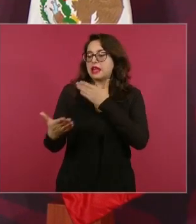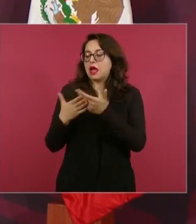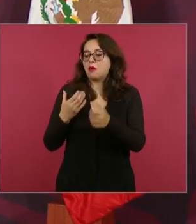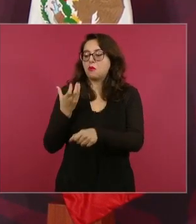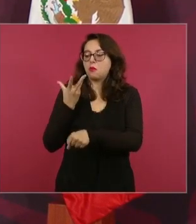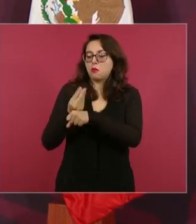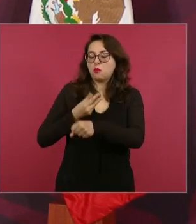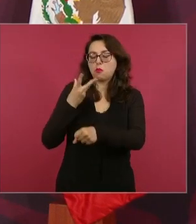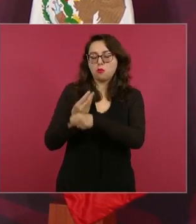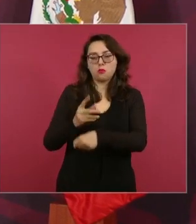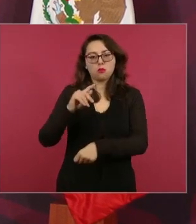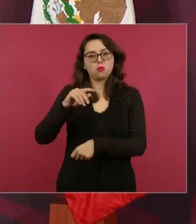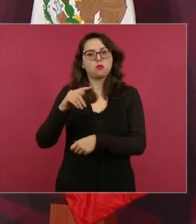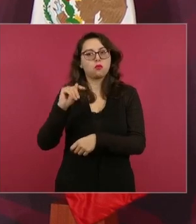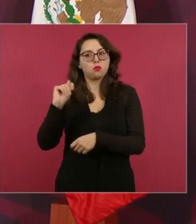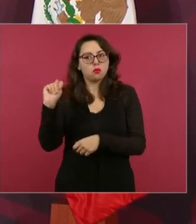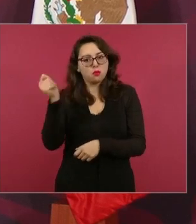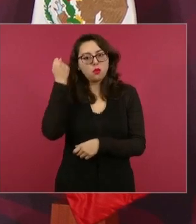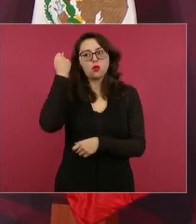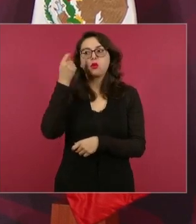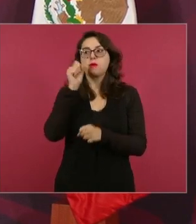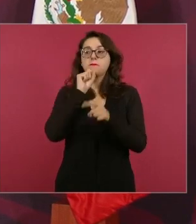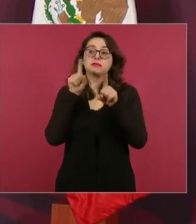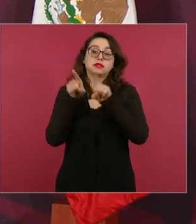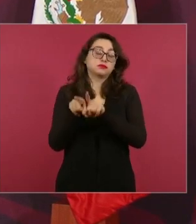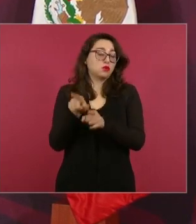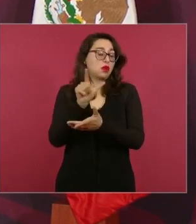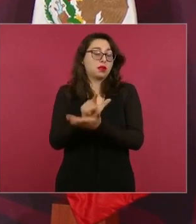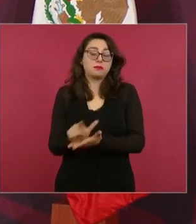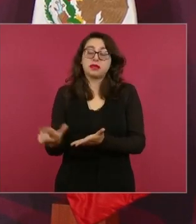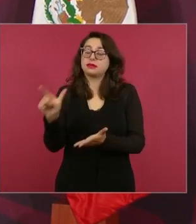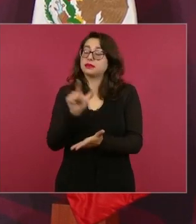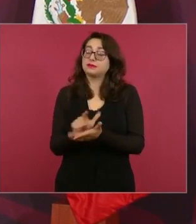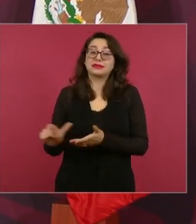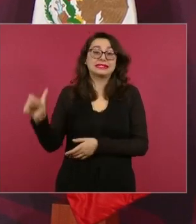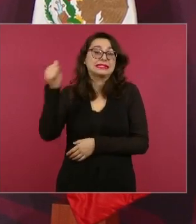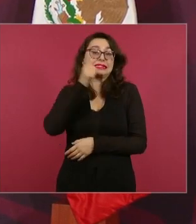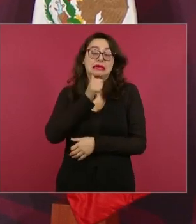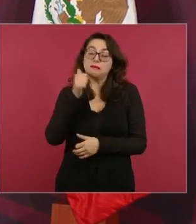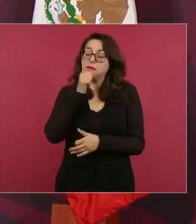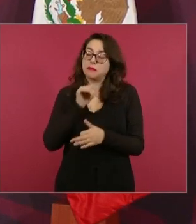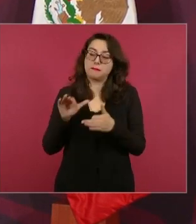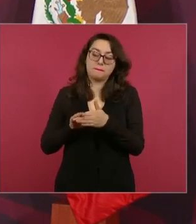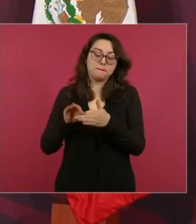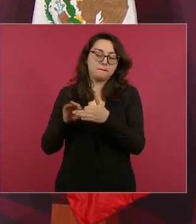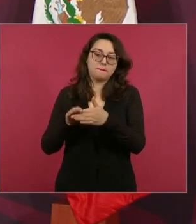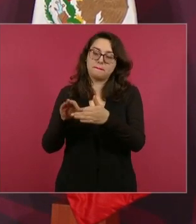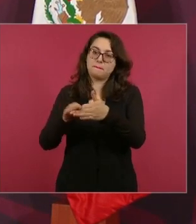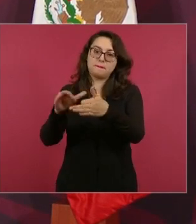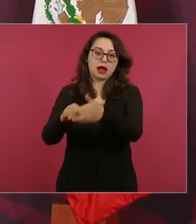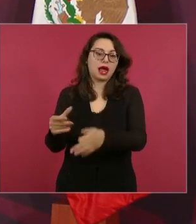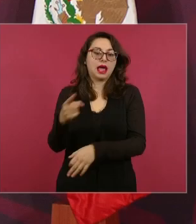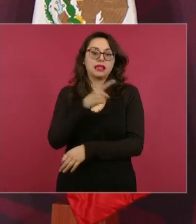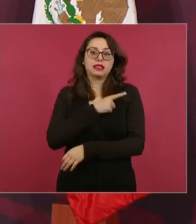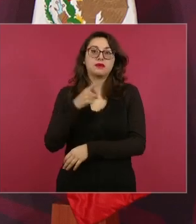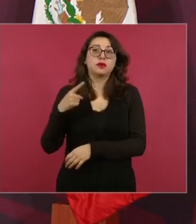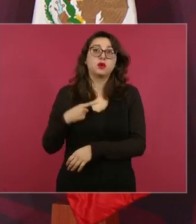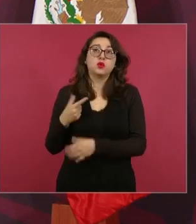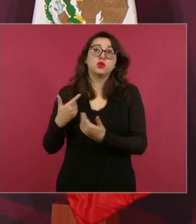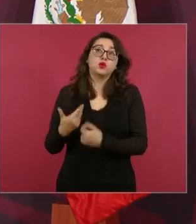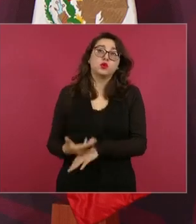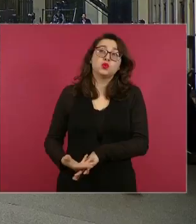siempre desde el presidente